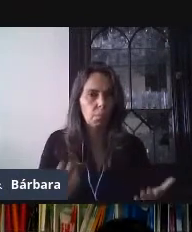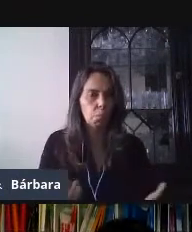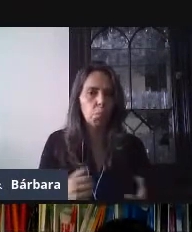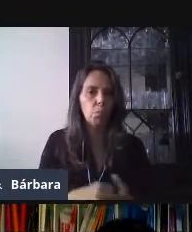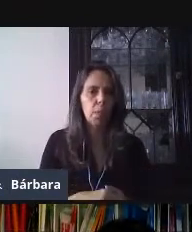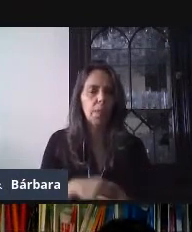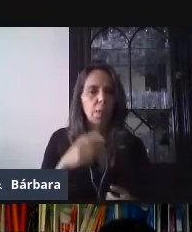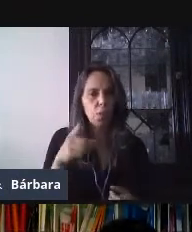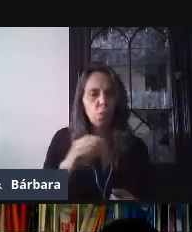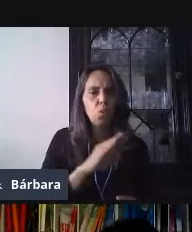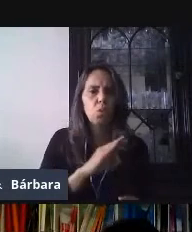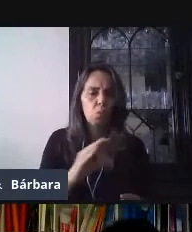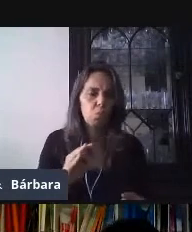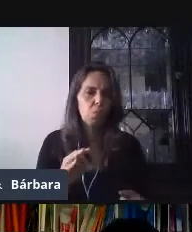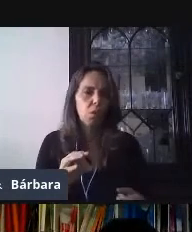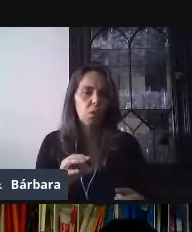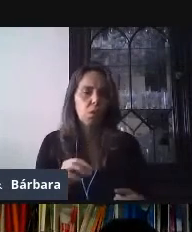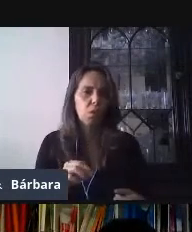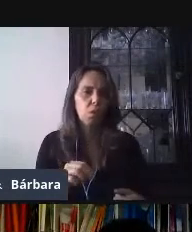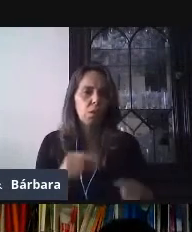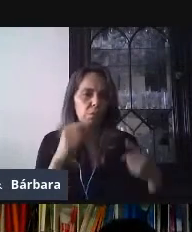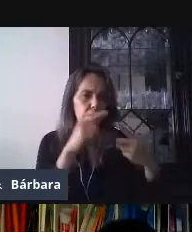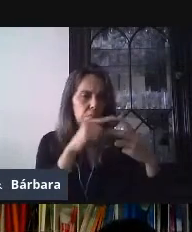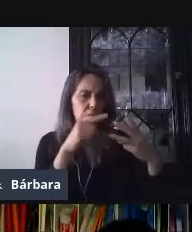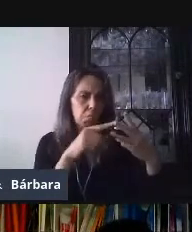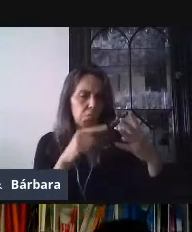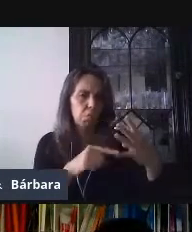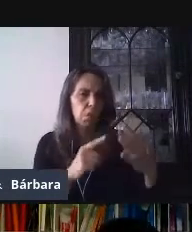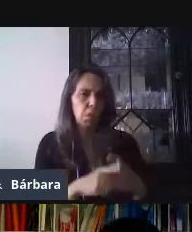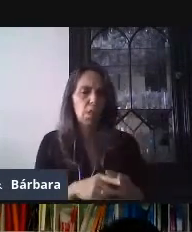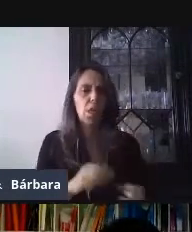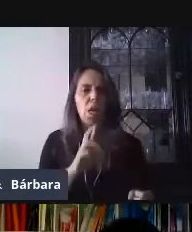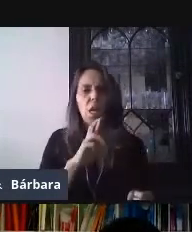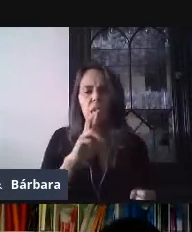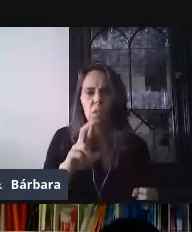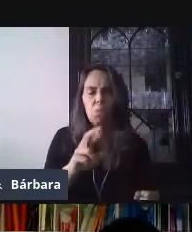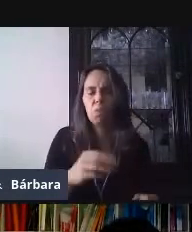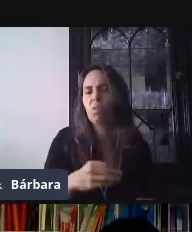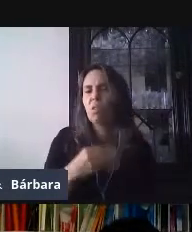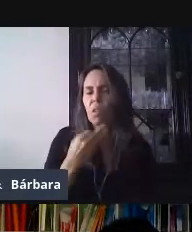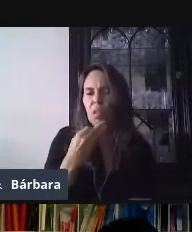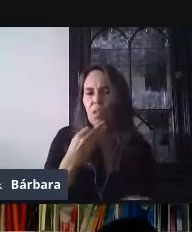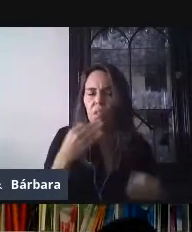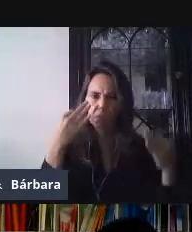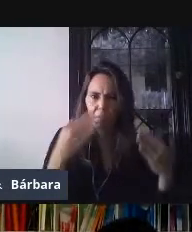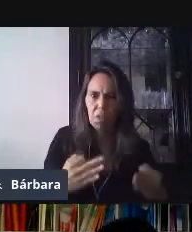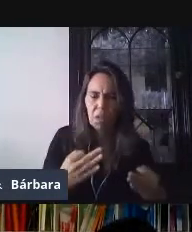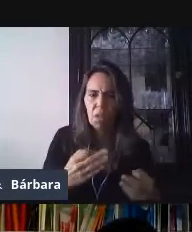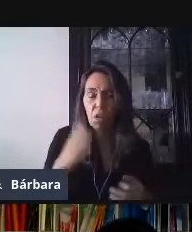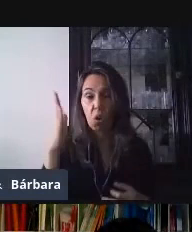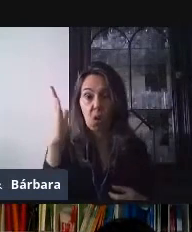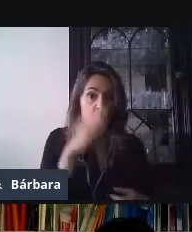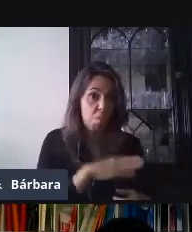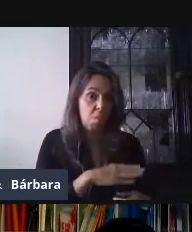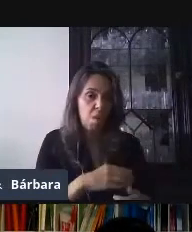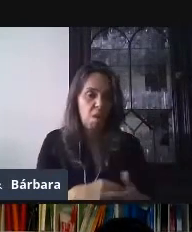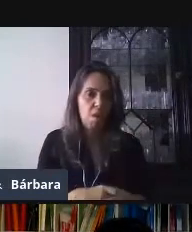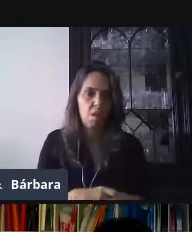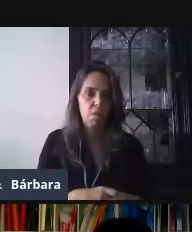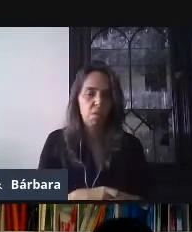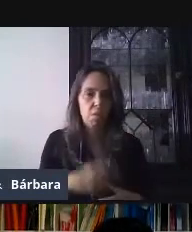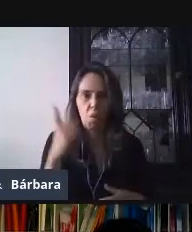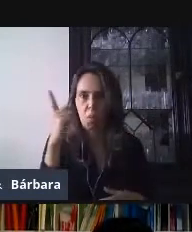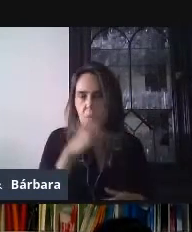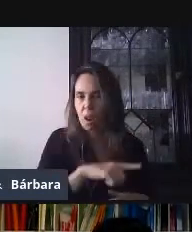había una opción para agregar comentarios a respuestas correctas o incorrectas. En la parte inferior, vamos a encontrar esta sección, que es